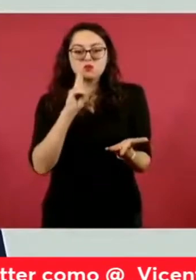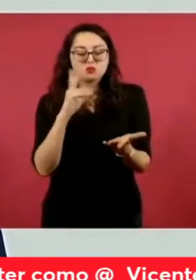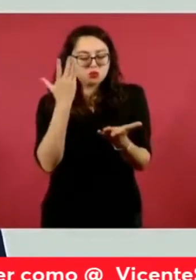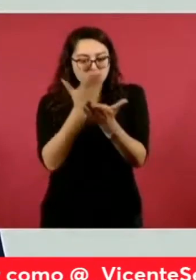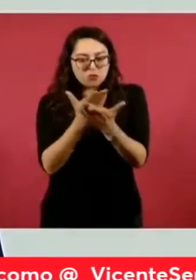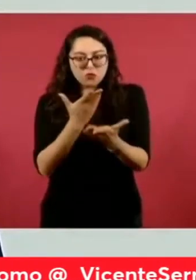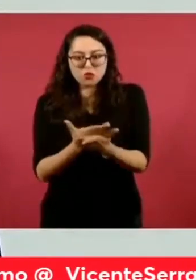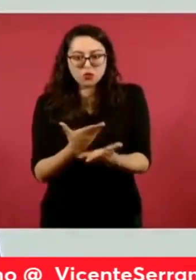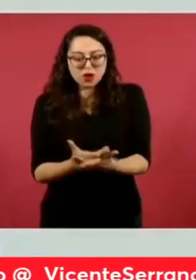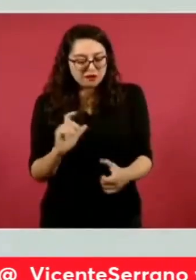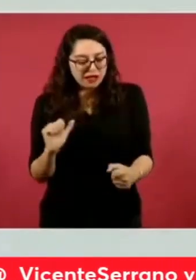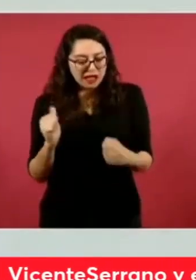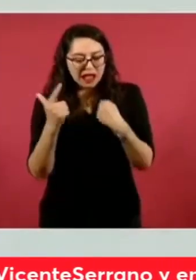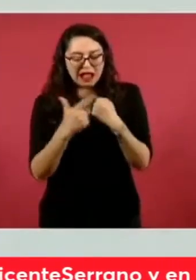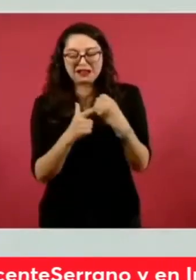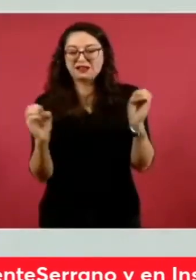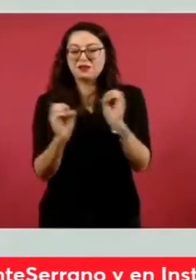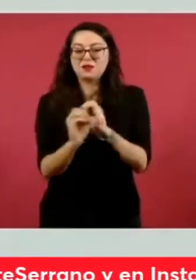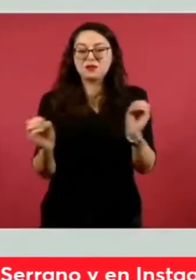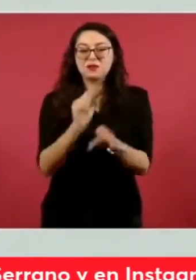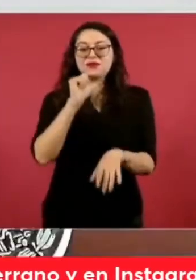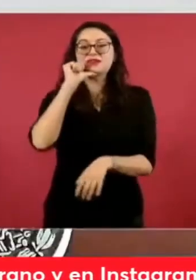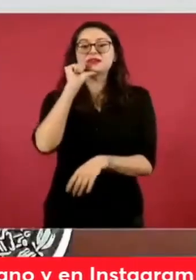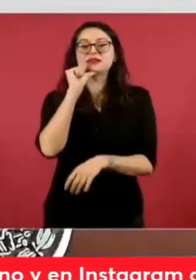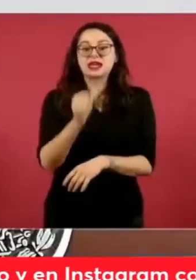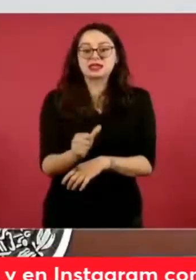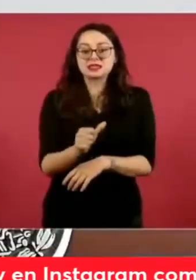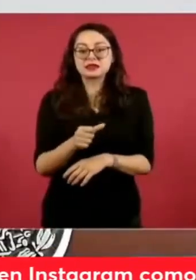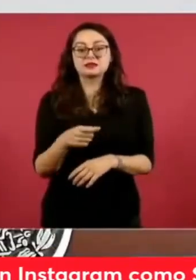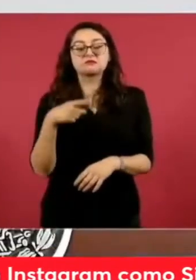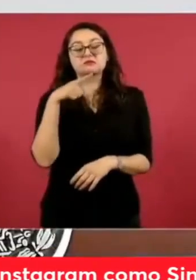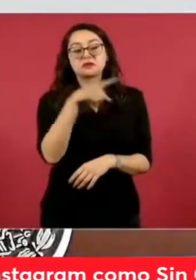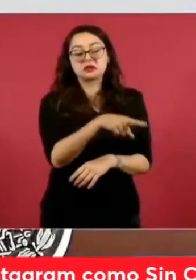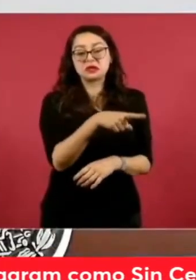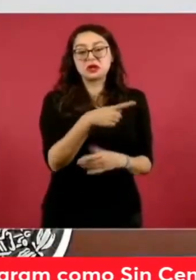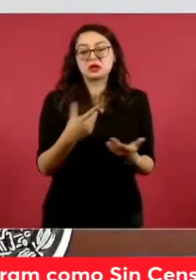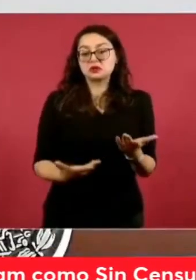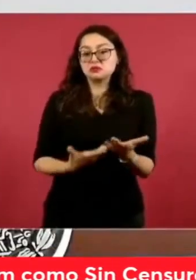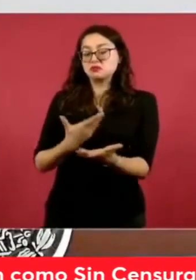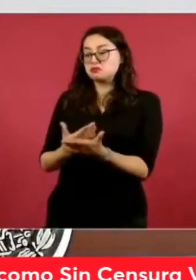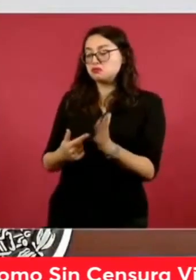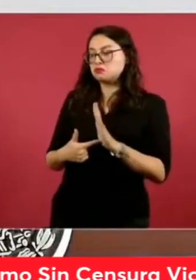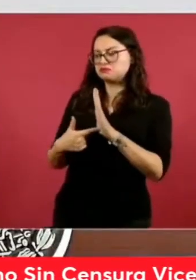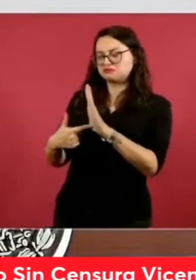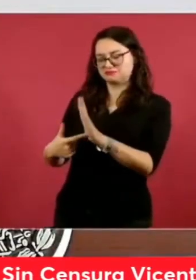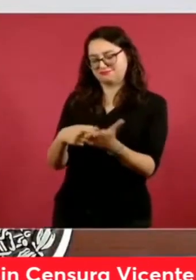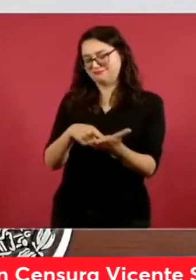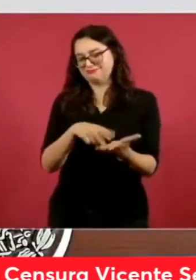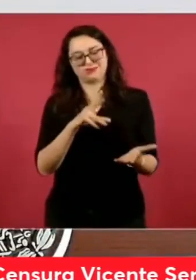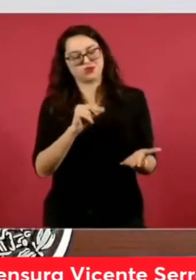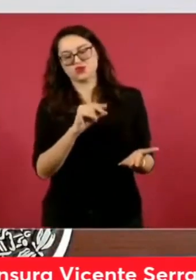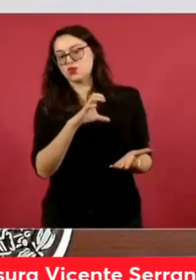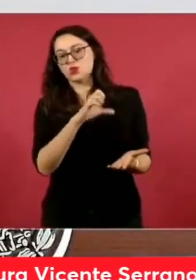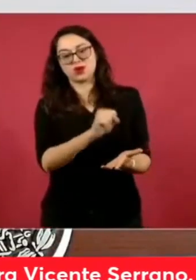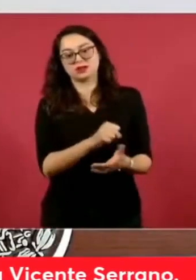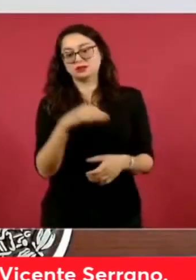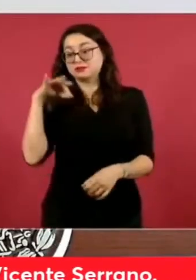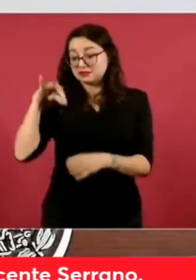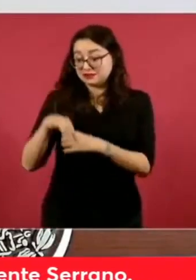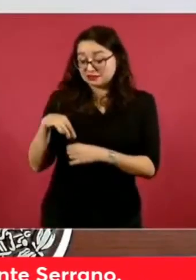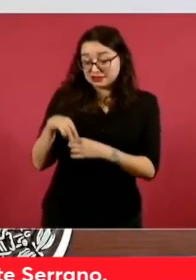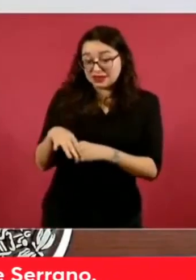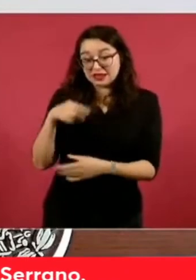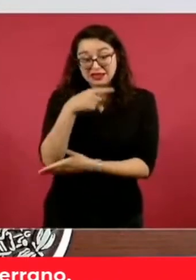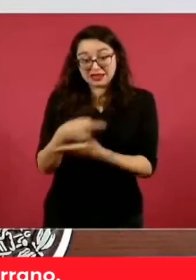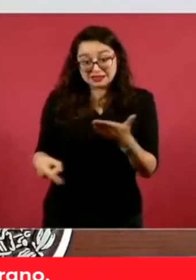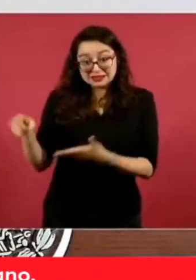sus pretensiones, ya que las pruebas que se ofrecieron fueron insuficientes para poder acreditar la nulidad de la elección,